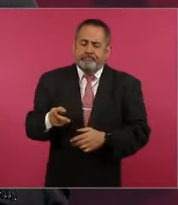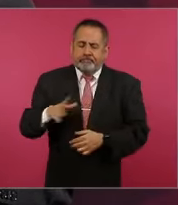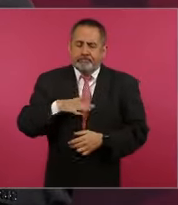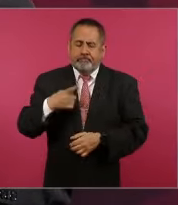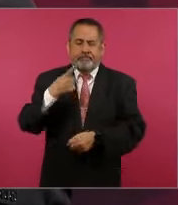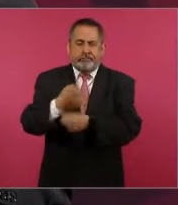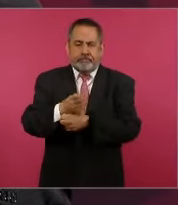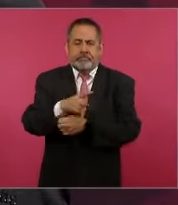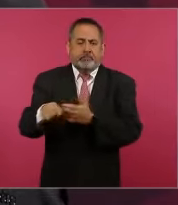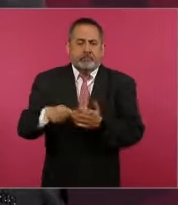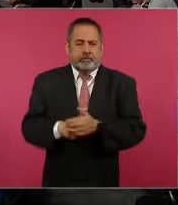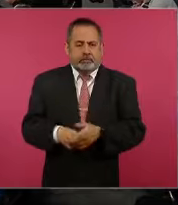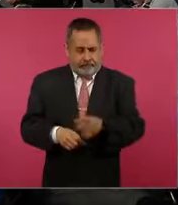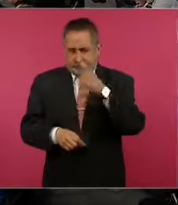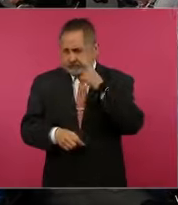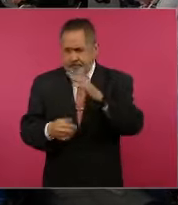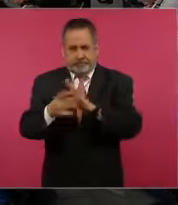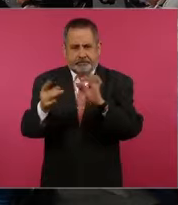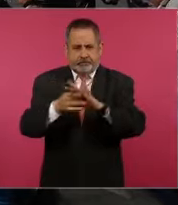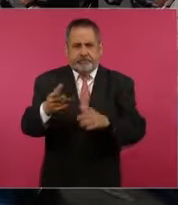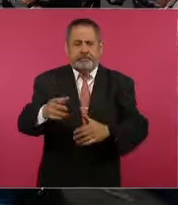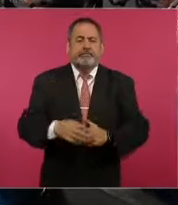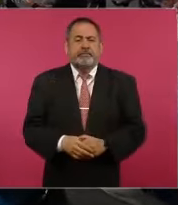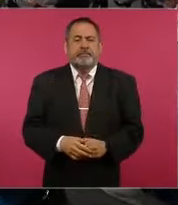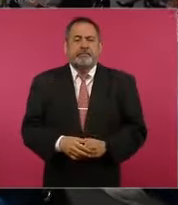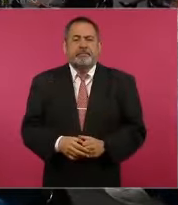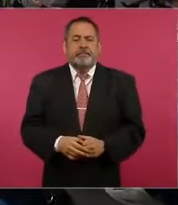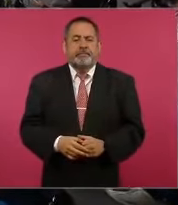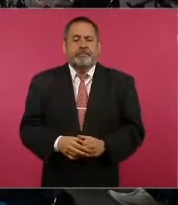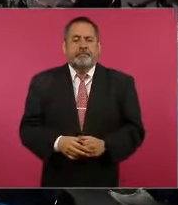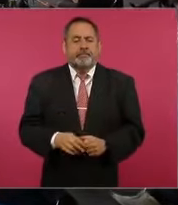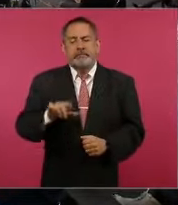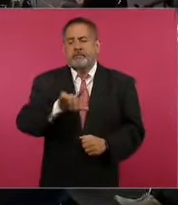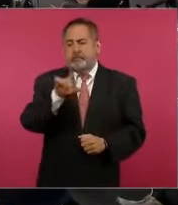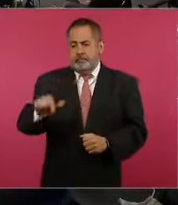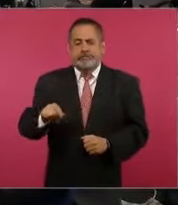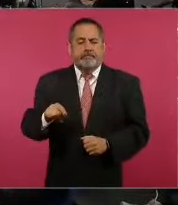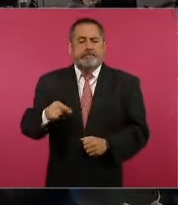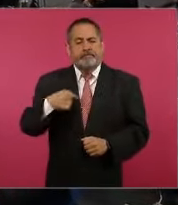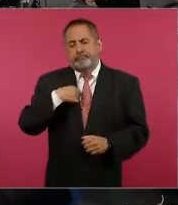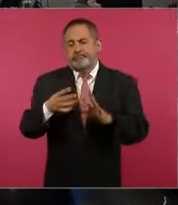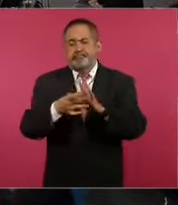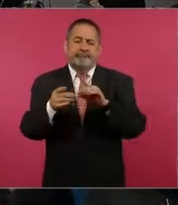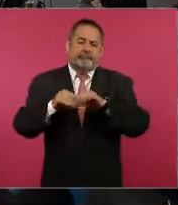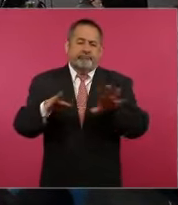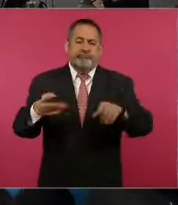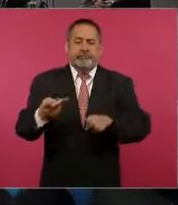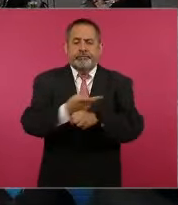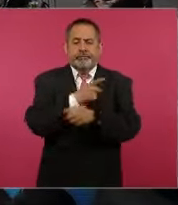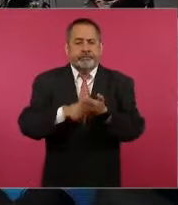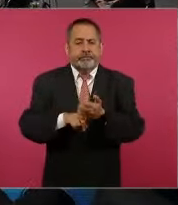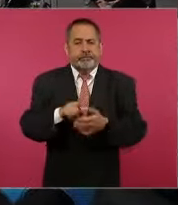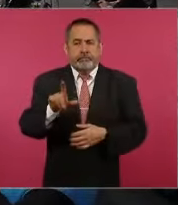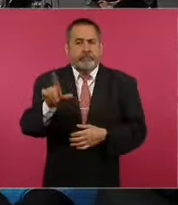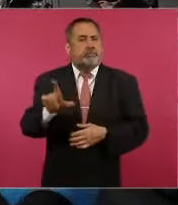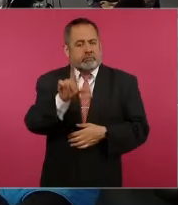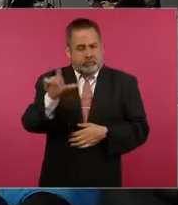¿Por qué no me opone? Luego di a conocer el resultado del lunes.